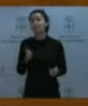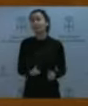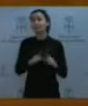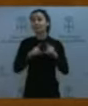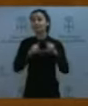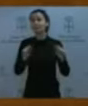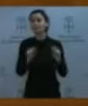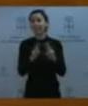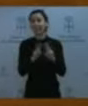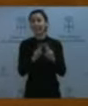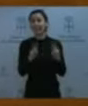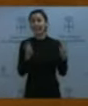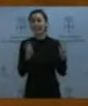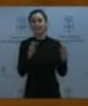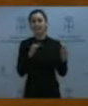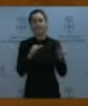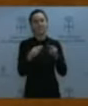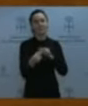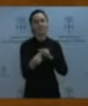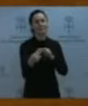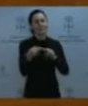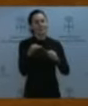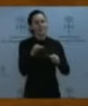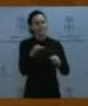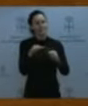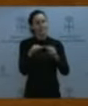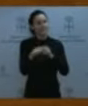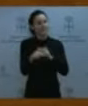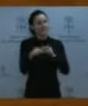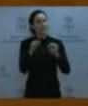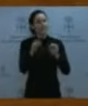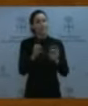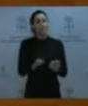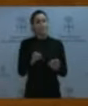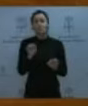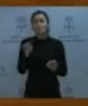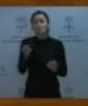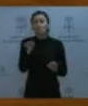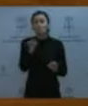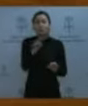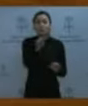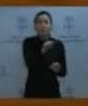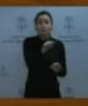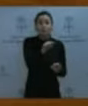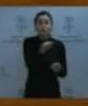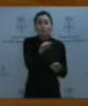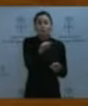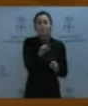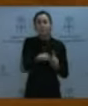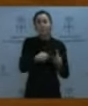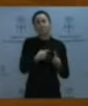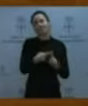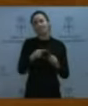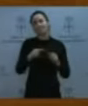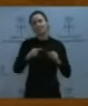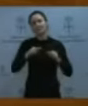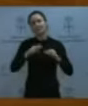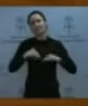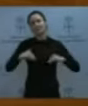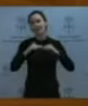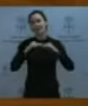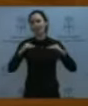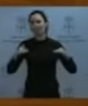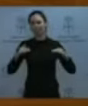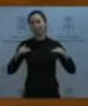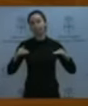de la transparencia, toca el tema de la personalización y, por tanto, de la equidad porque esto